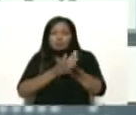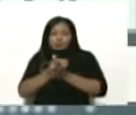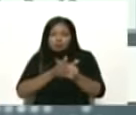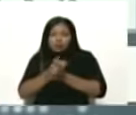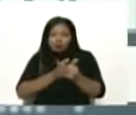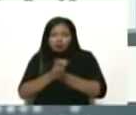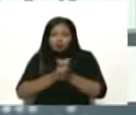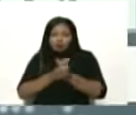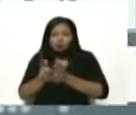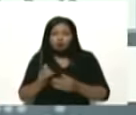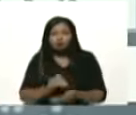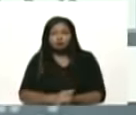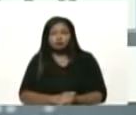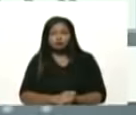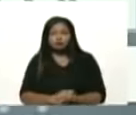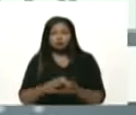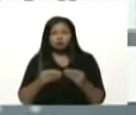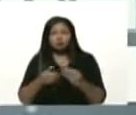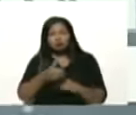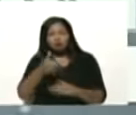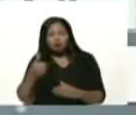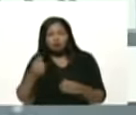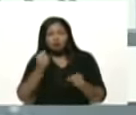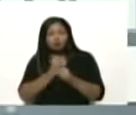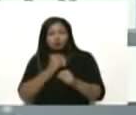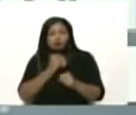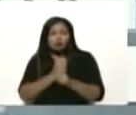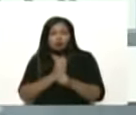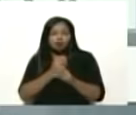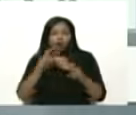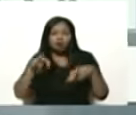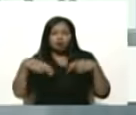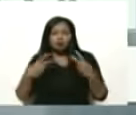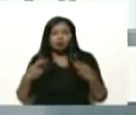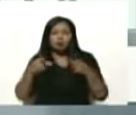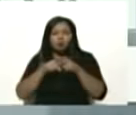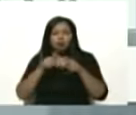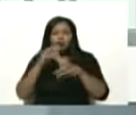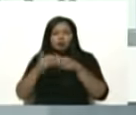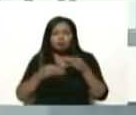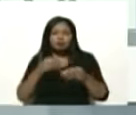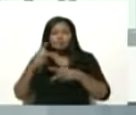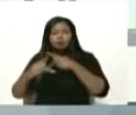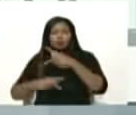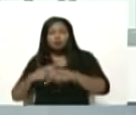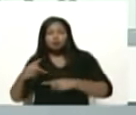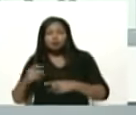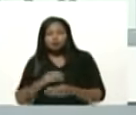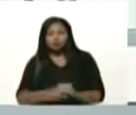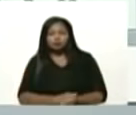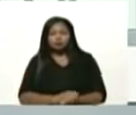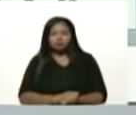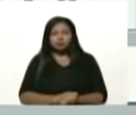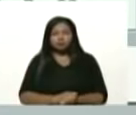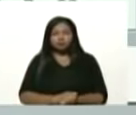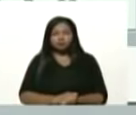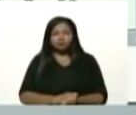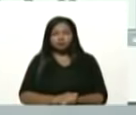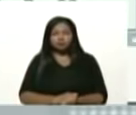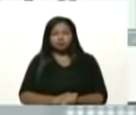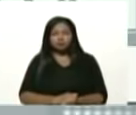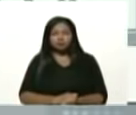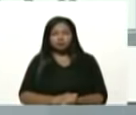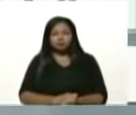emprendedoras, para el trabajo innovador, creativo, productivo, bueno, bueno, bueno,